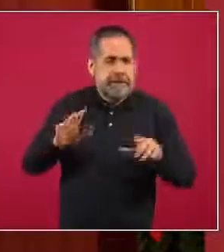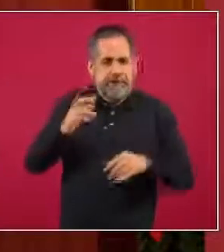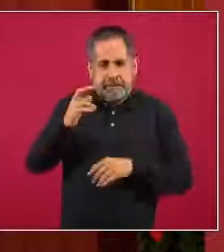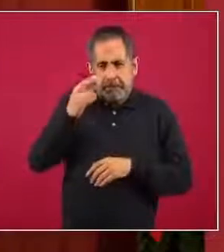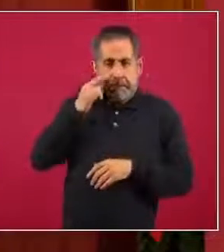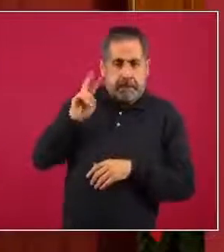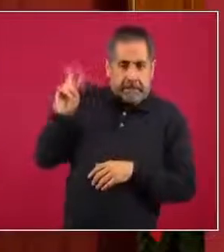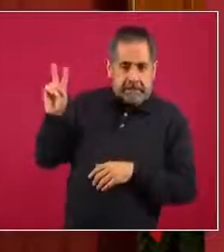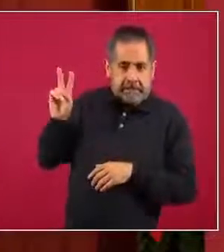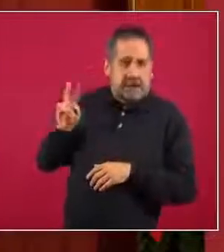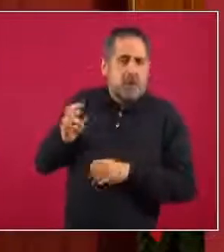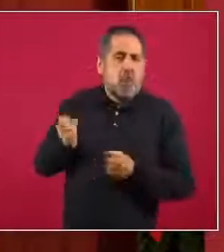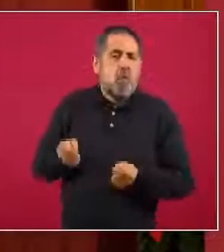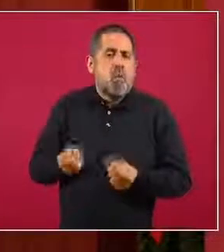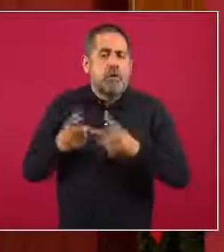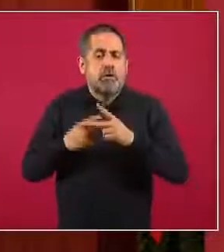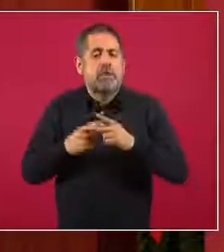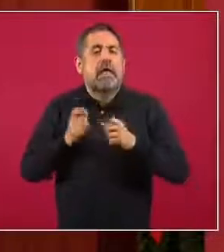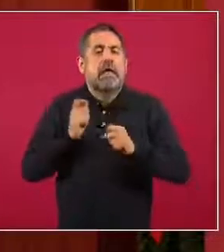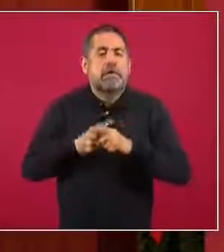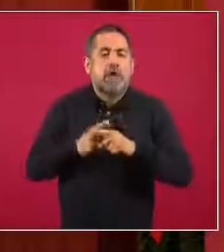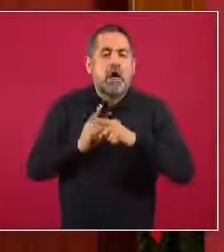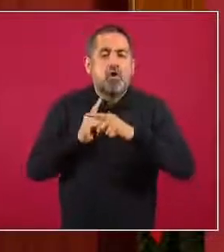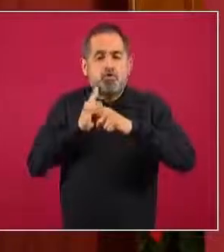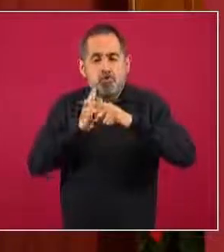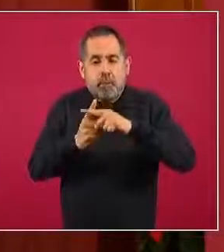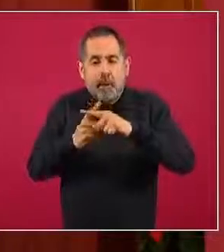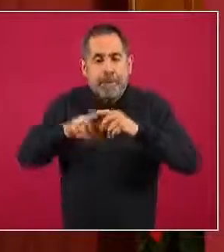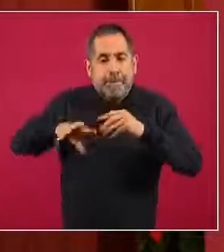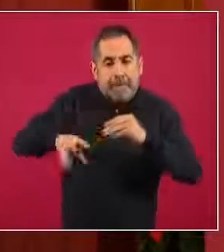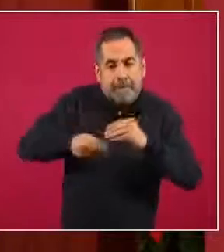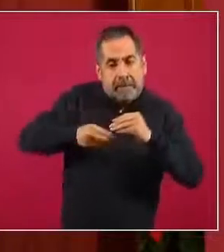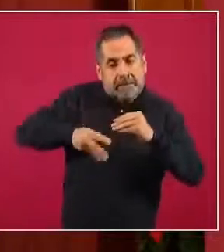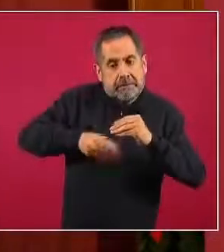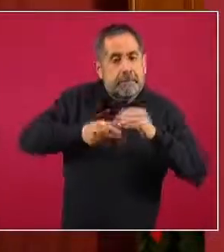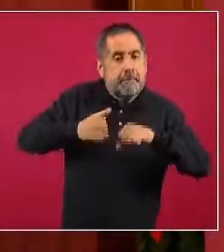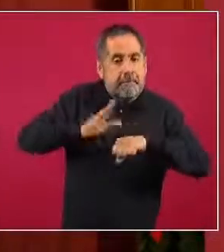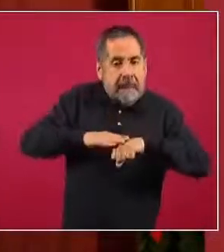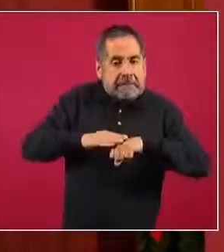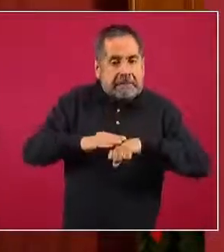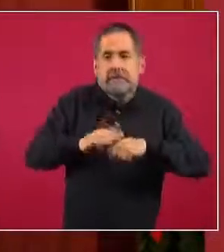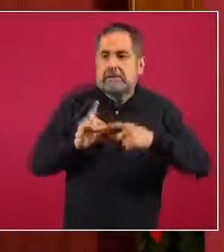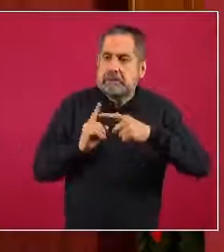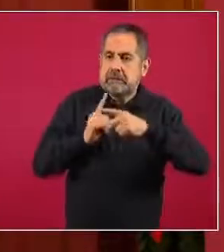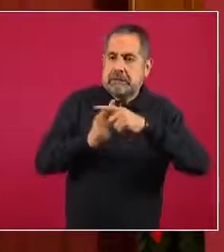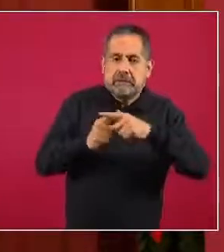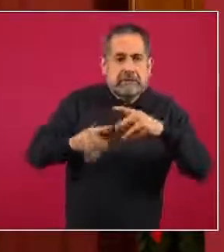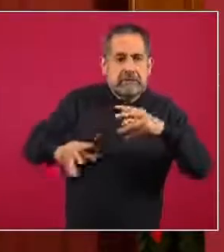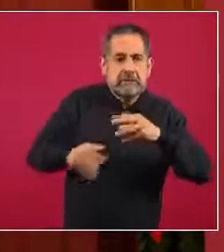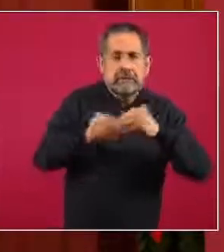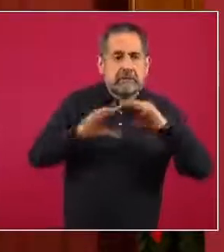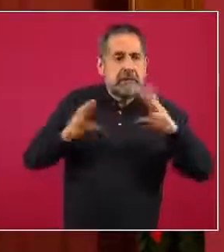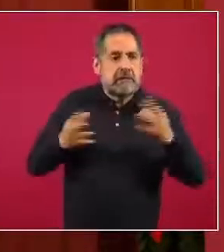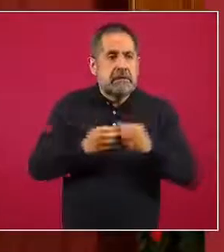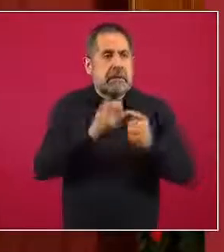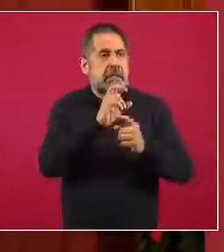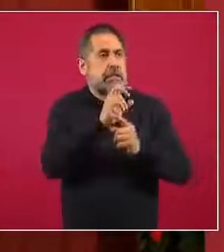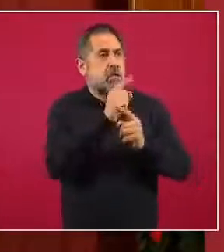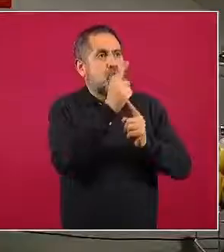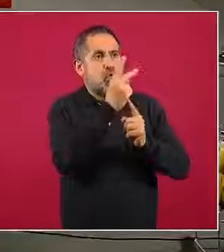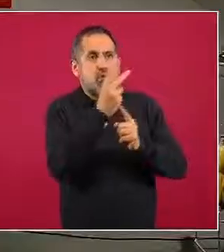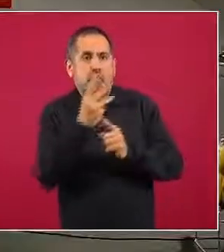estas gráficas son la sumatoria de lo que está ocurriendo en cada una de las 32 entidades